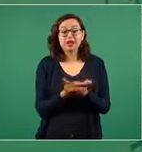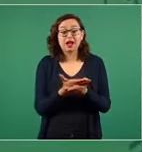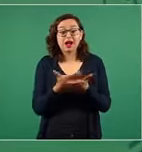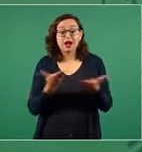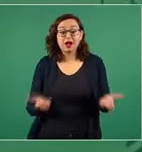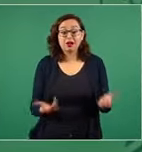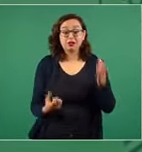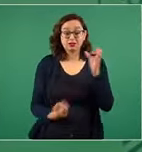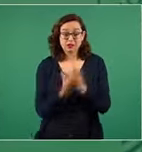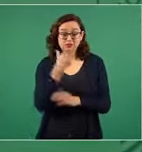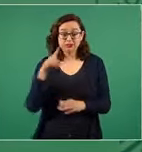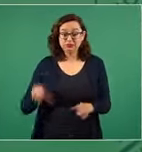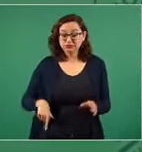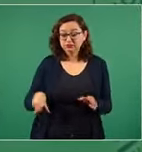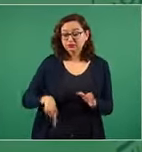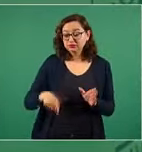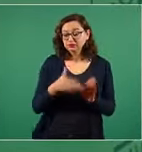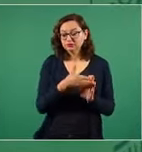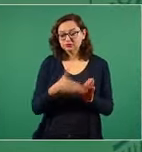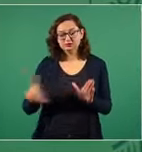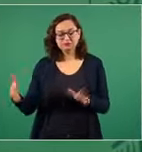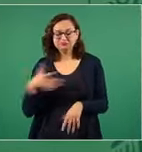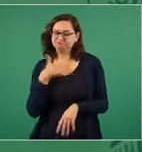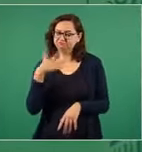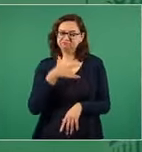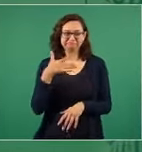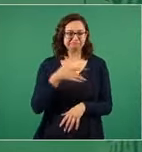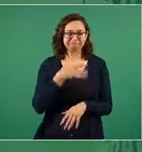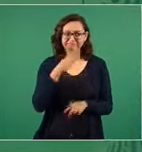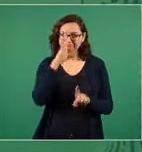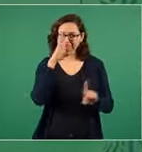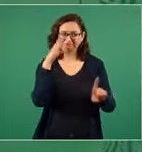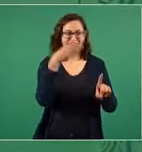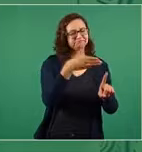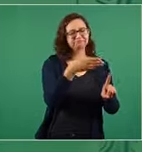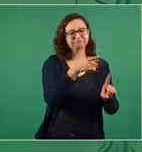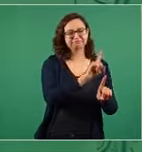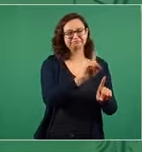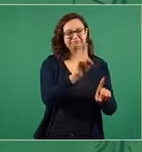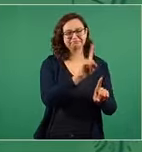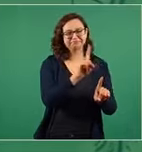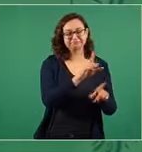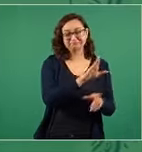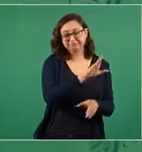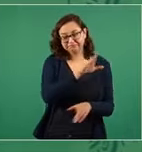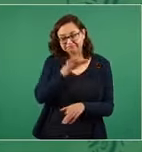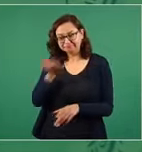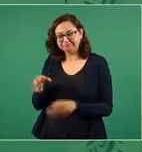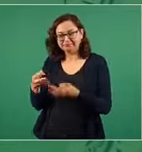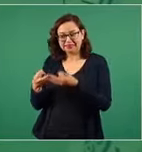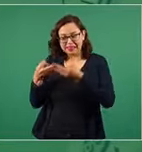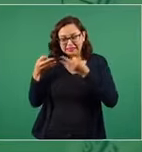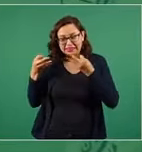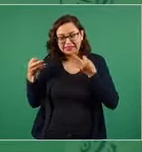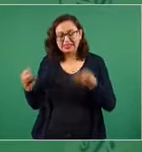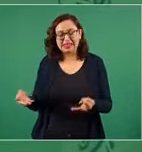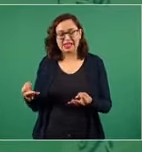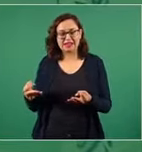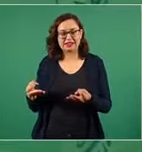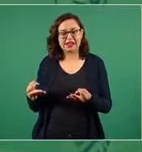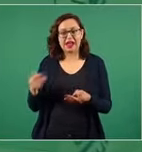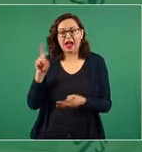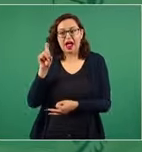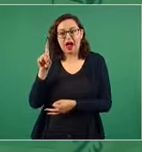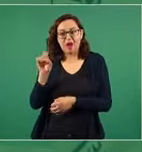más considerablemente más en tierra y en aguas someras en el sur sureste